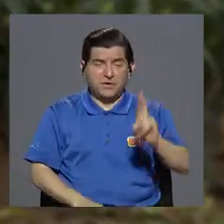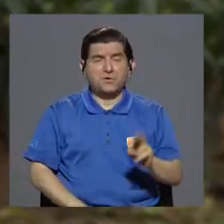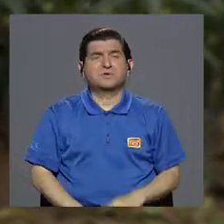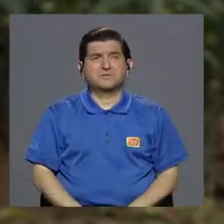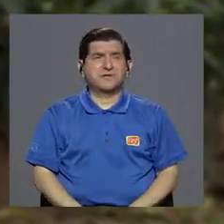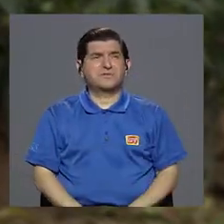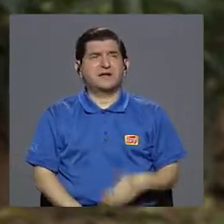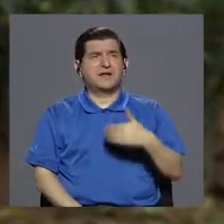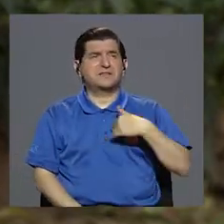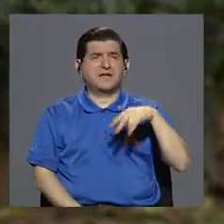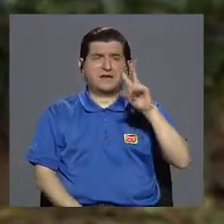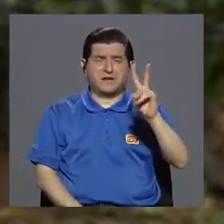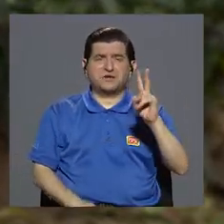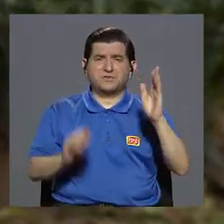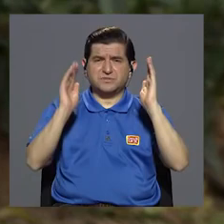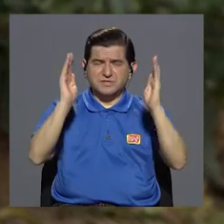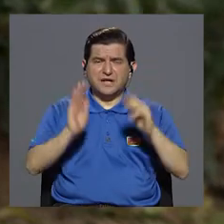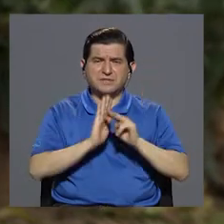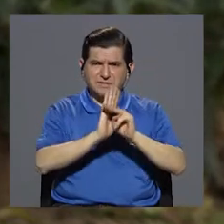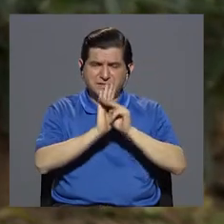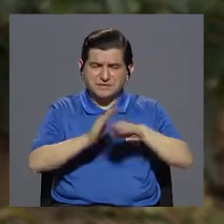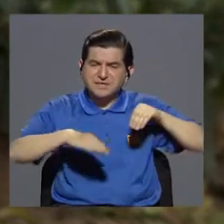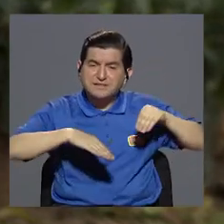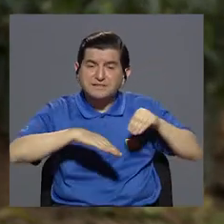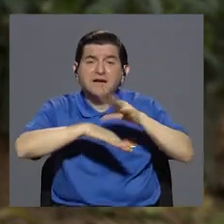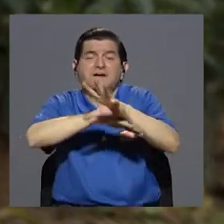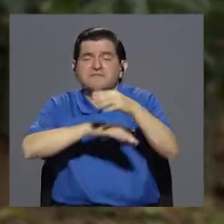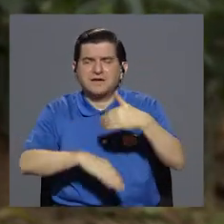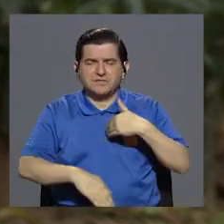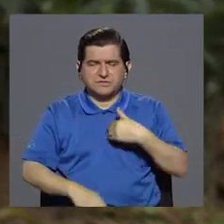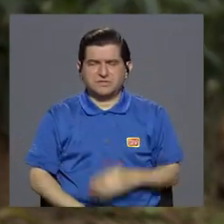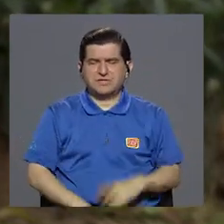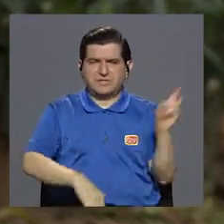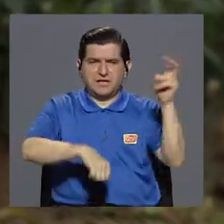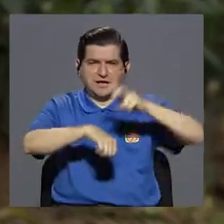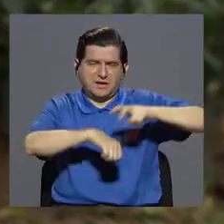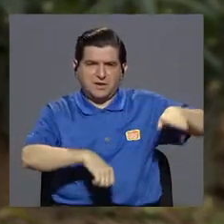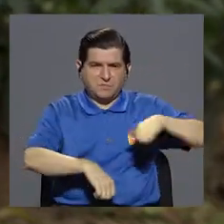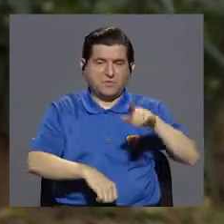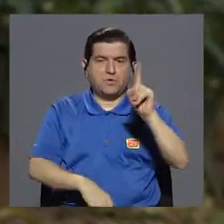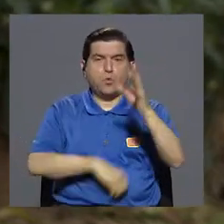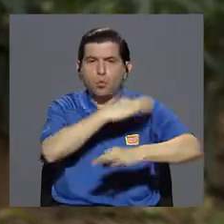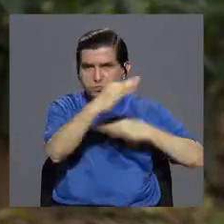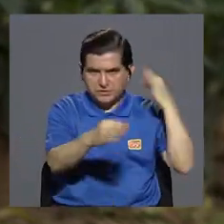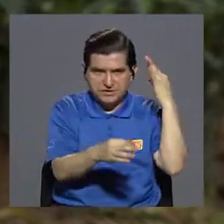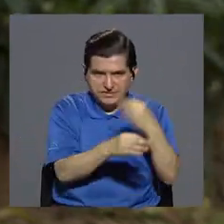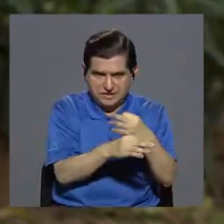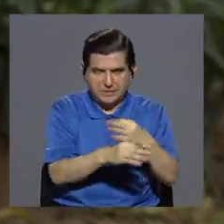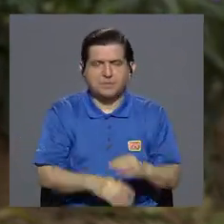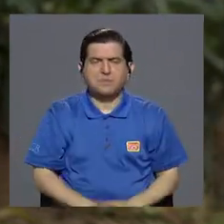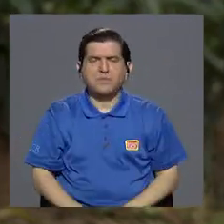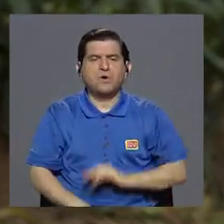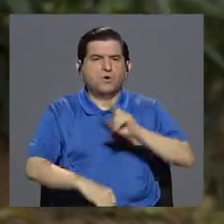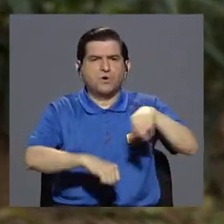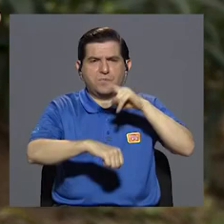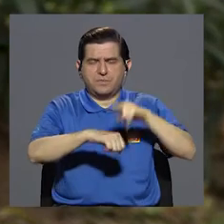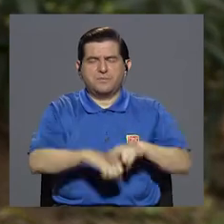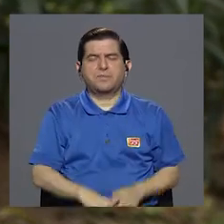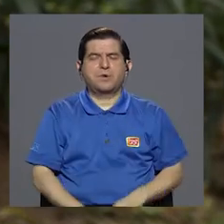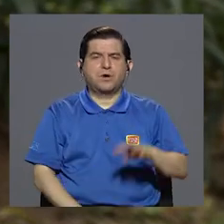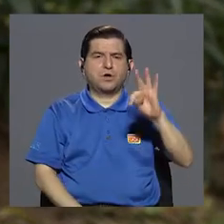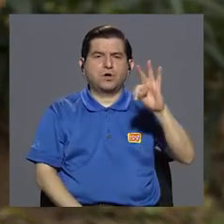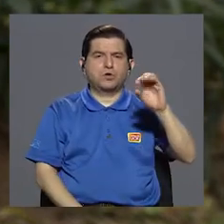Rica, básicamente hay como dos grandes patrones de efectos que producen las serpientes. Hay un tipo de serpiente que la llamamos comúnmente